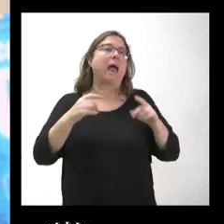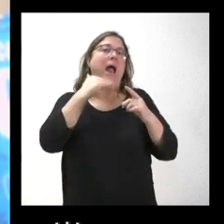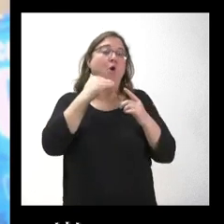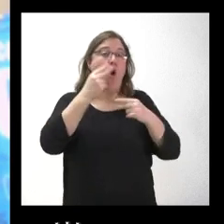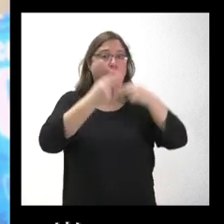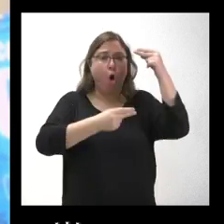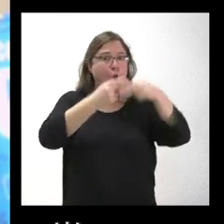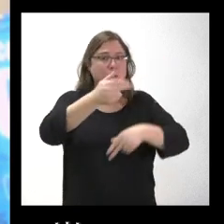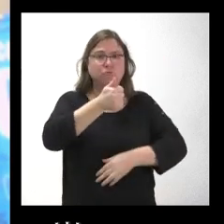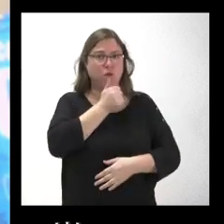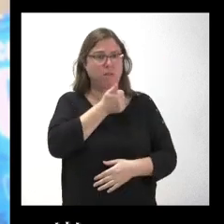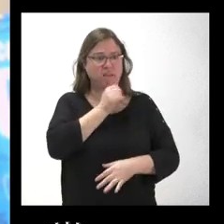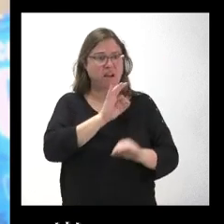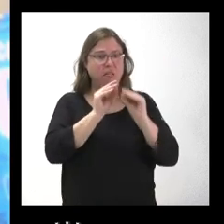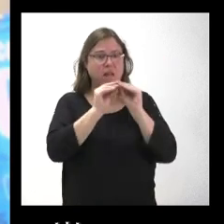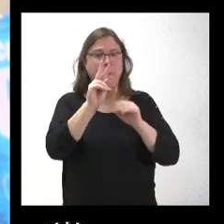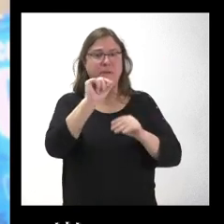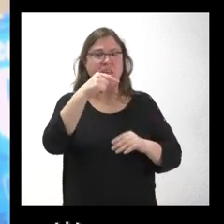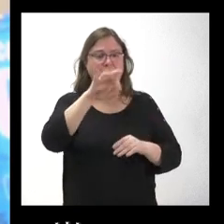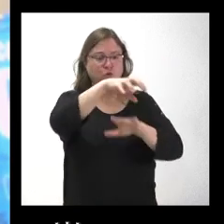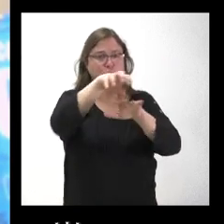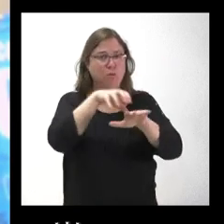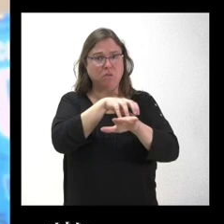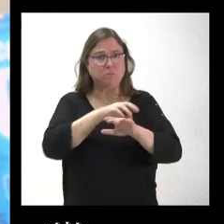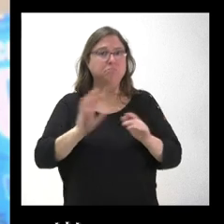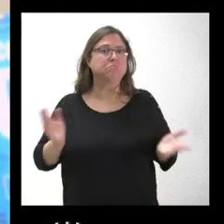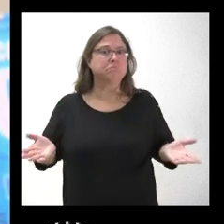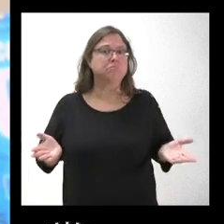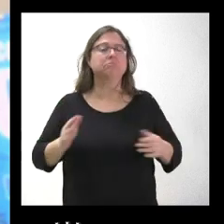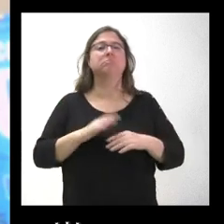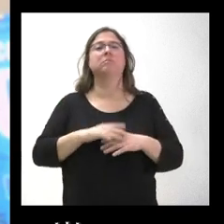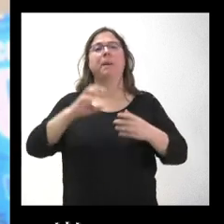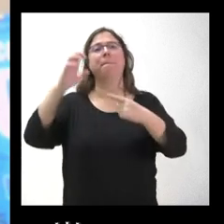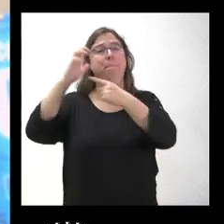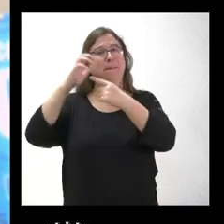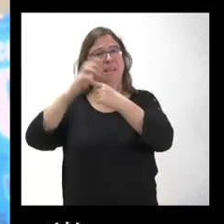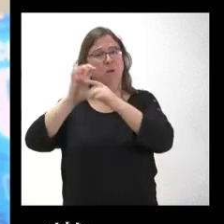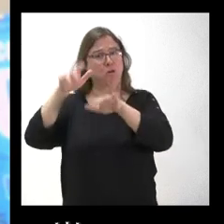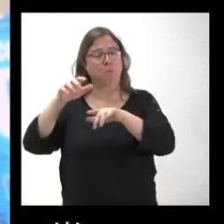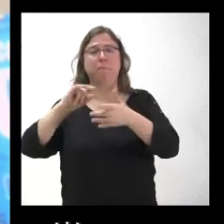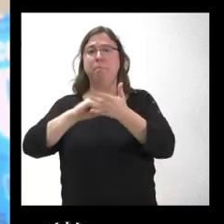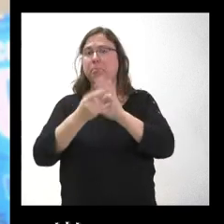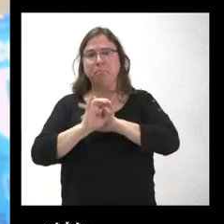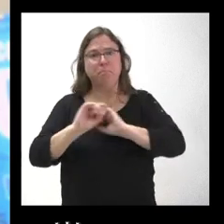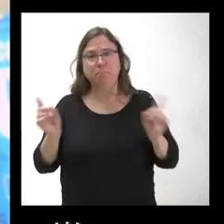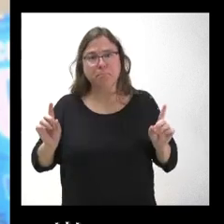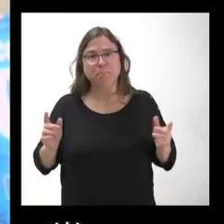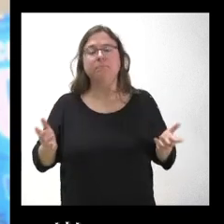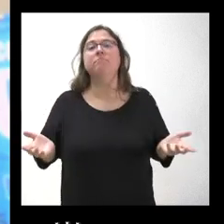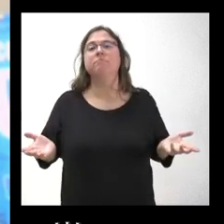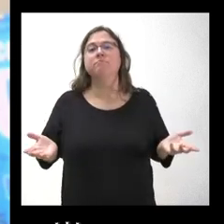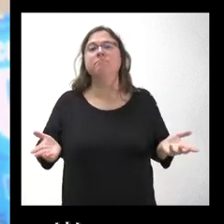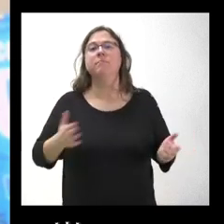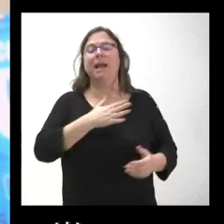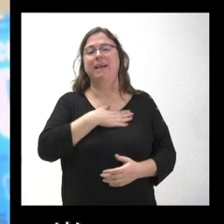ni en Villadangos, ni mucho menos en el parque tecnológico de León. Entonces, quería saber si